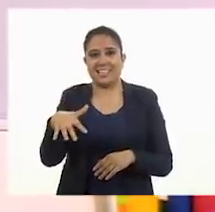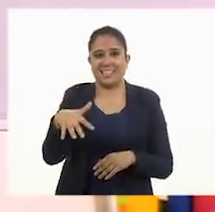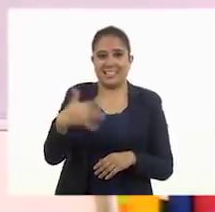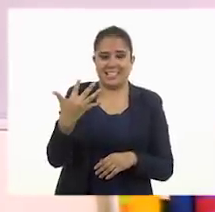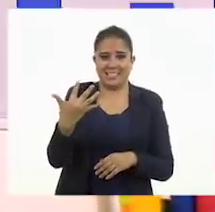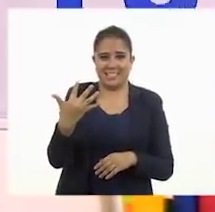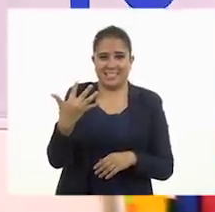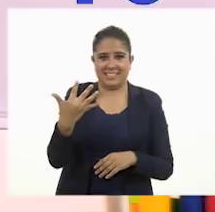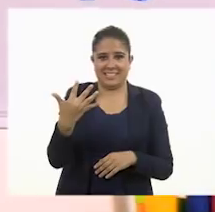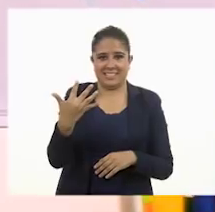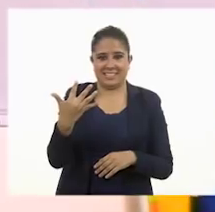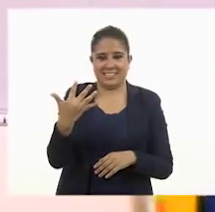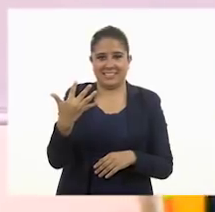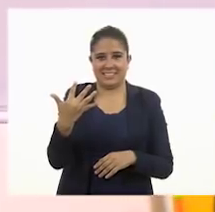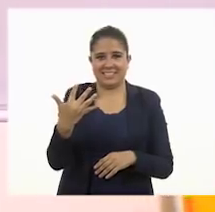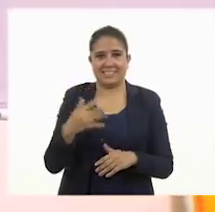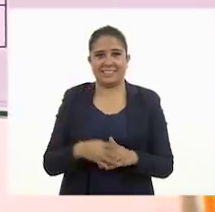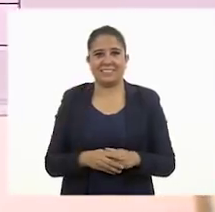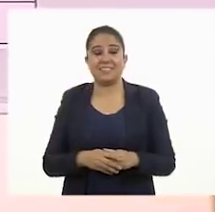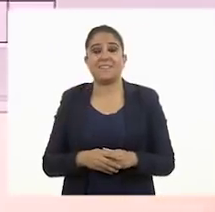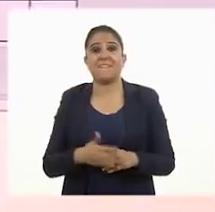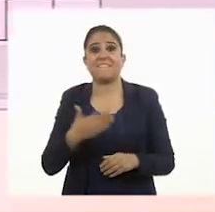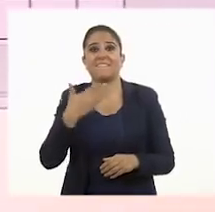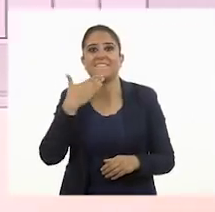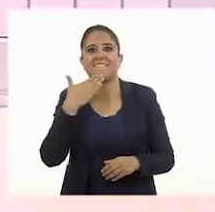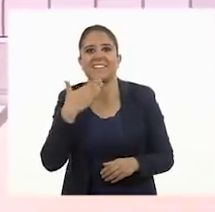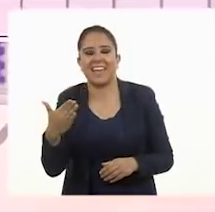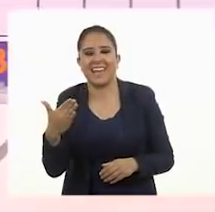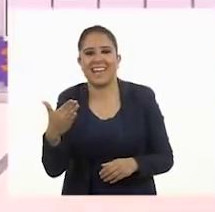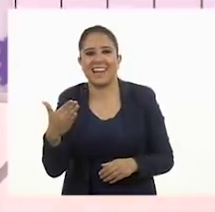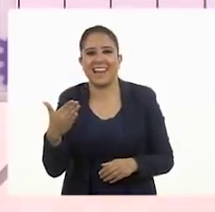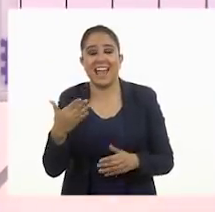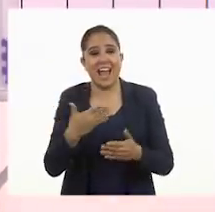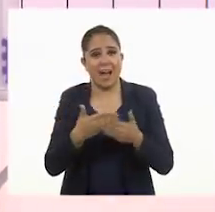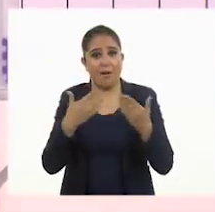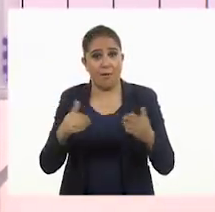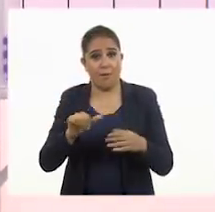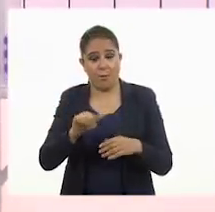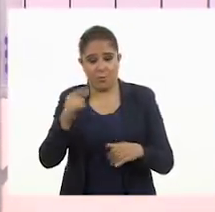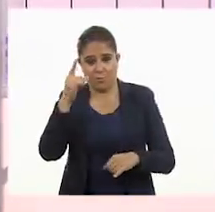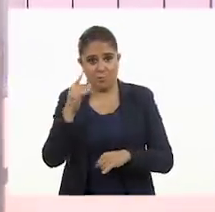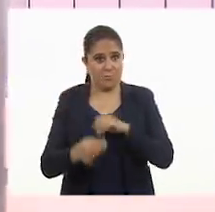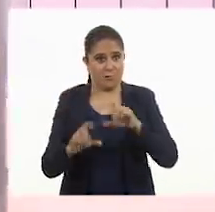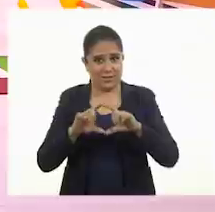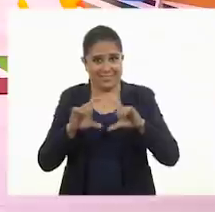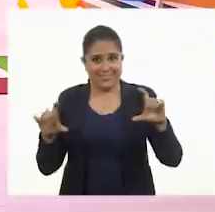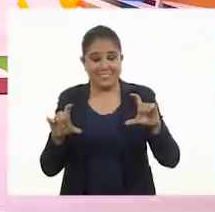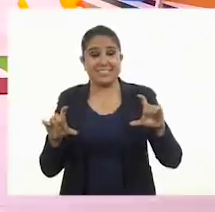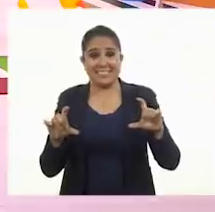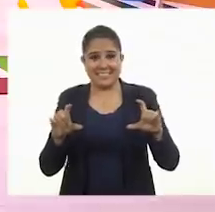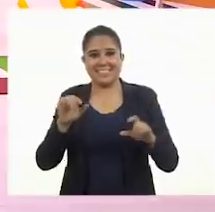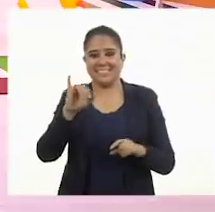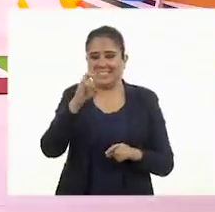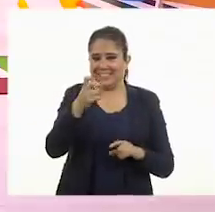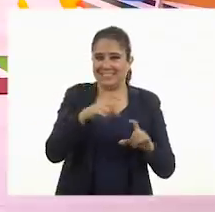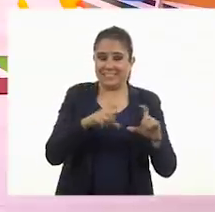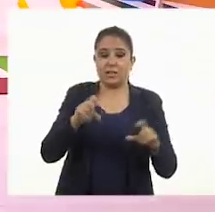y quince. Muy bien. Y tenemos todavía un último, ¿verdad? Así es.